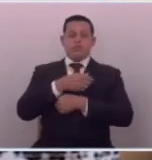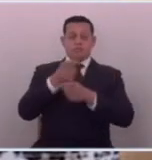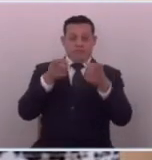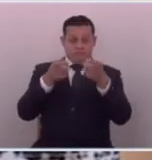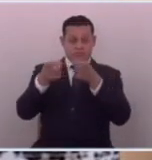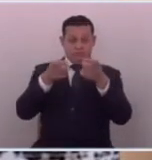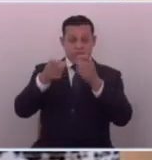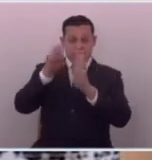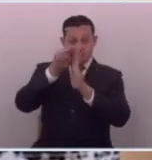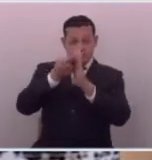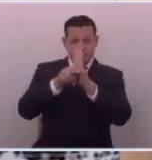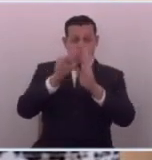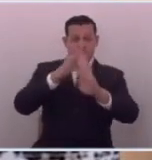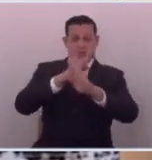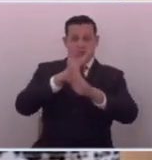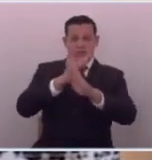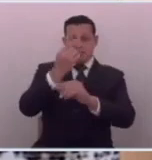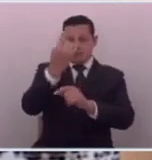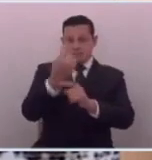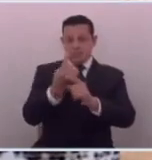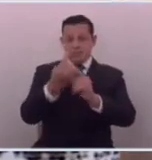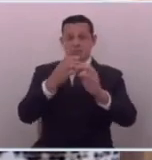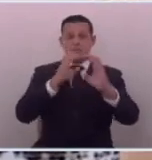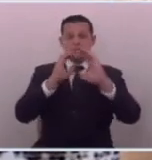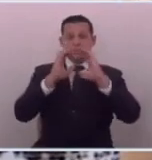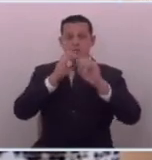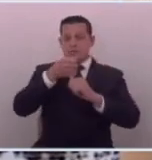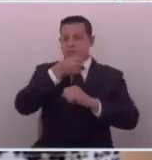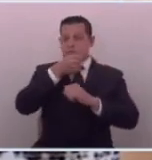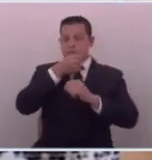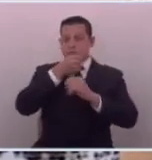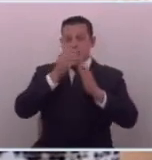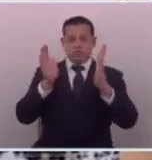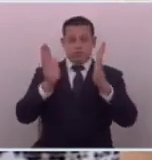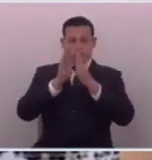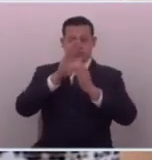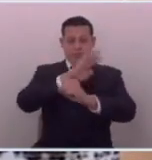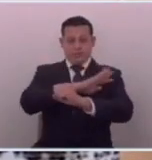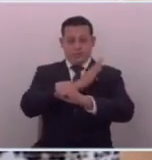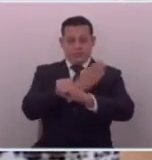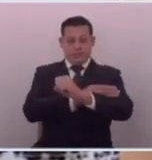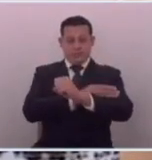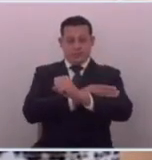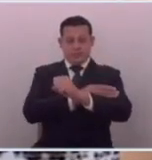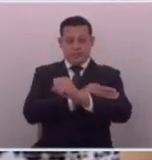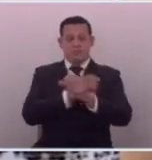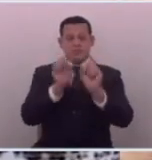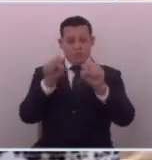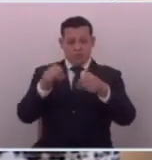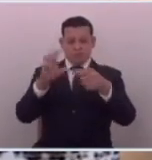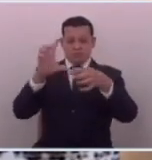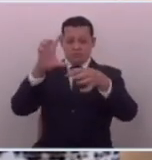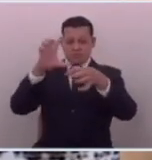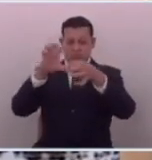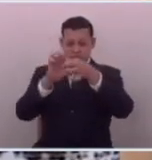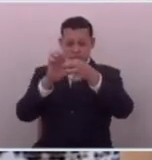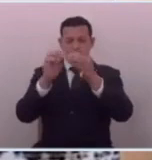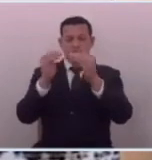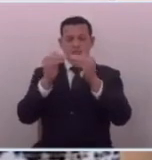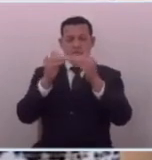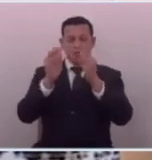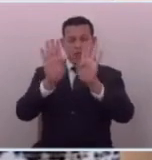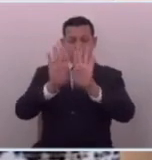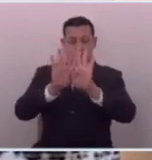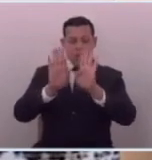regulen la protección a los periodistas que se plantan frente al poder pónganse los candados abramos también